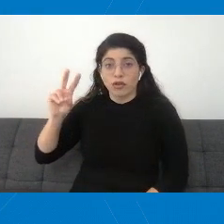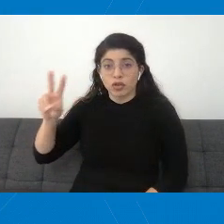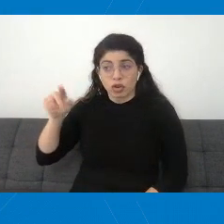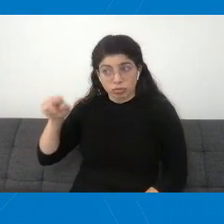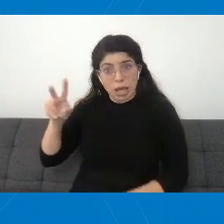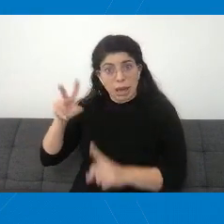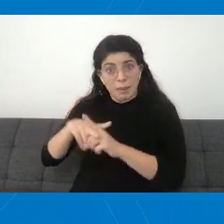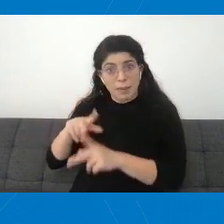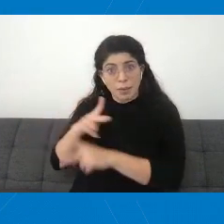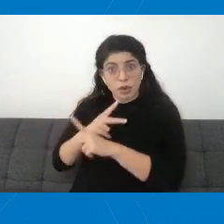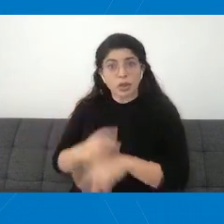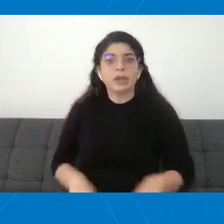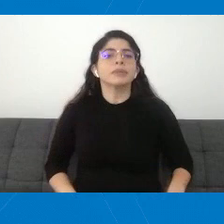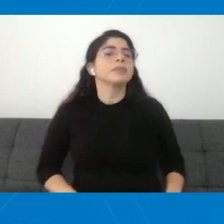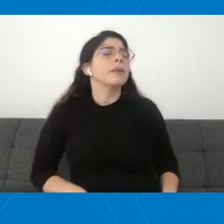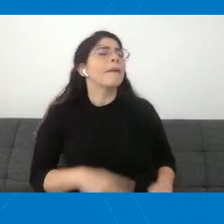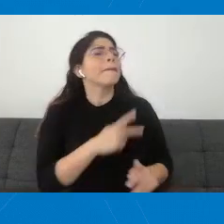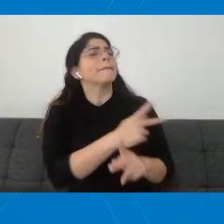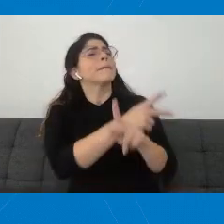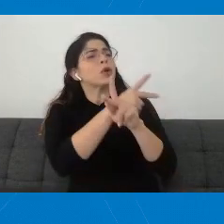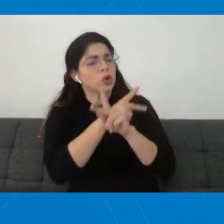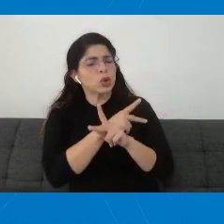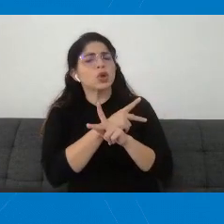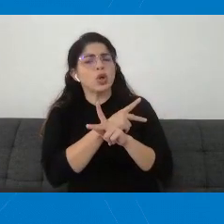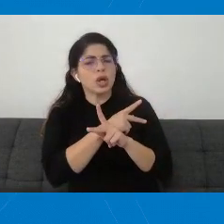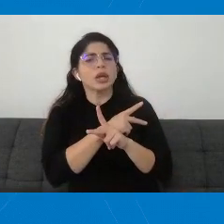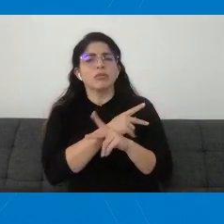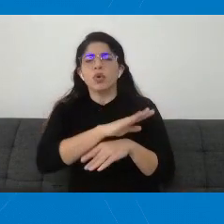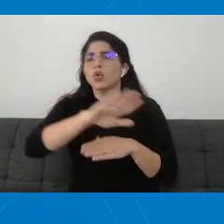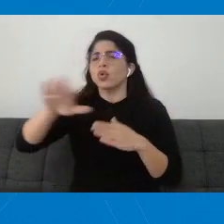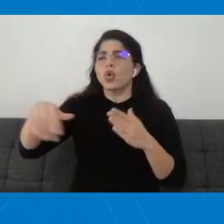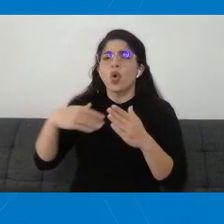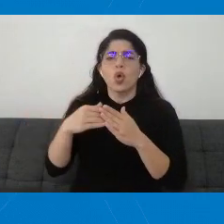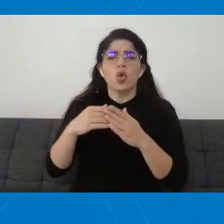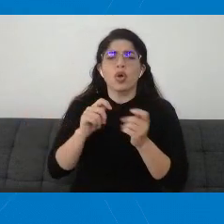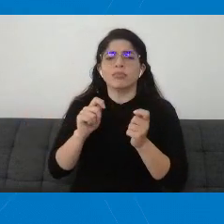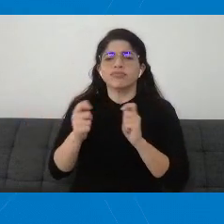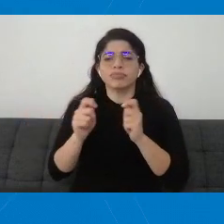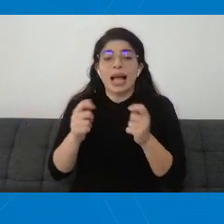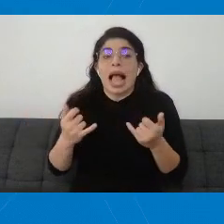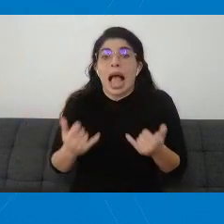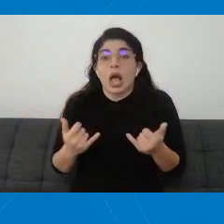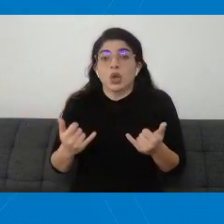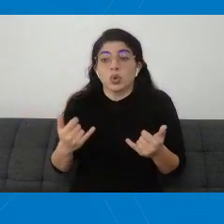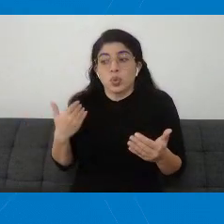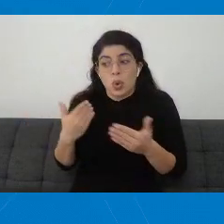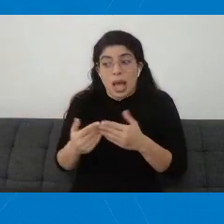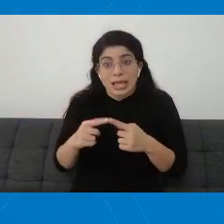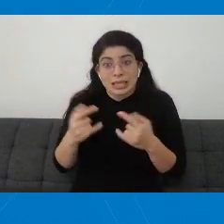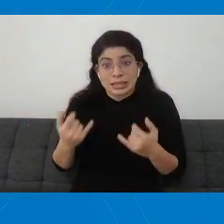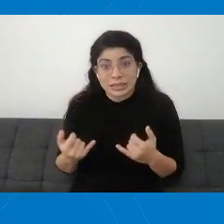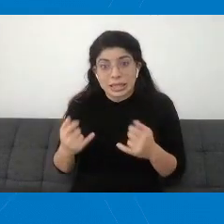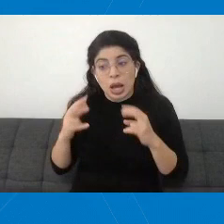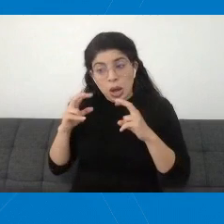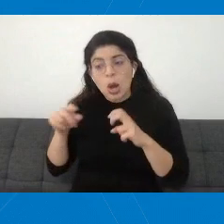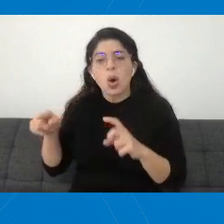Protege y da un nivel de protección contra todas las variantes circulantes hasta la fecha, ¿verdad?